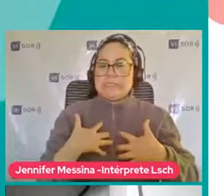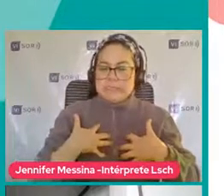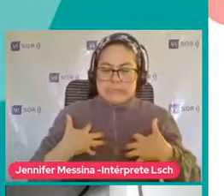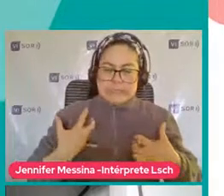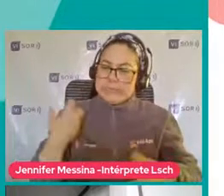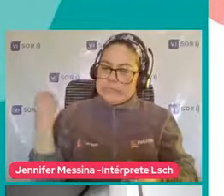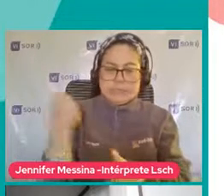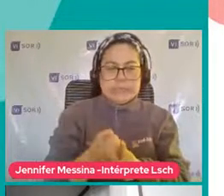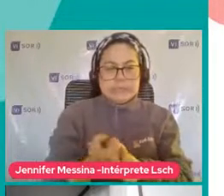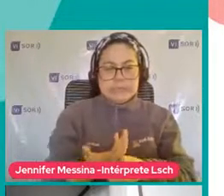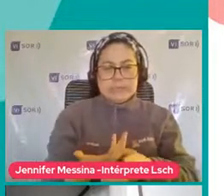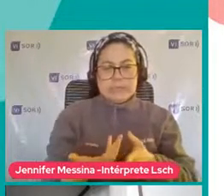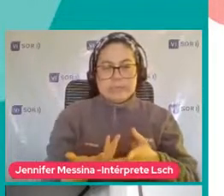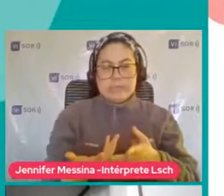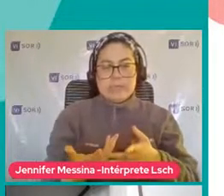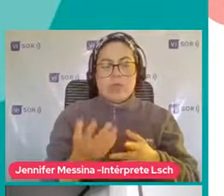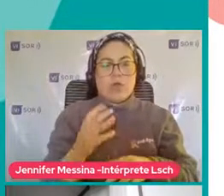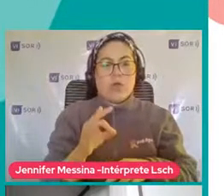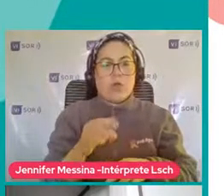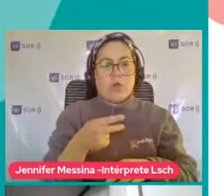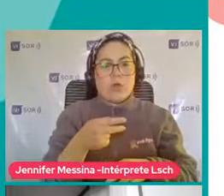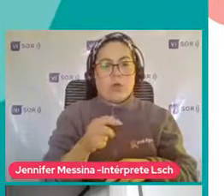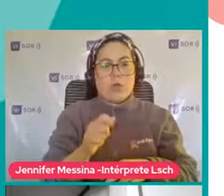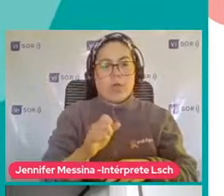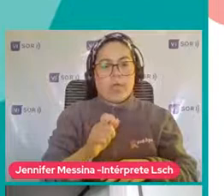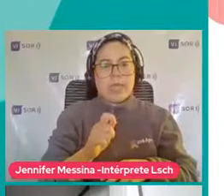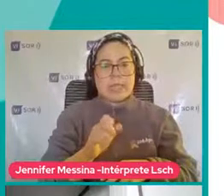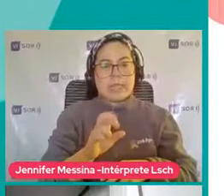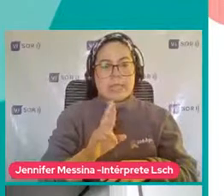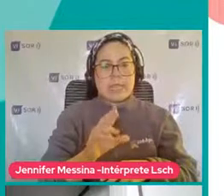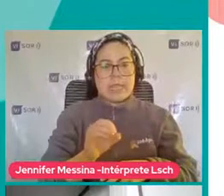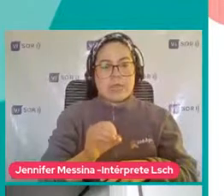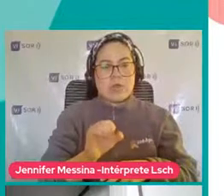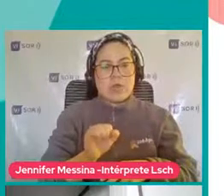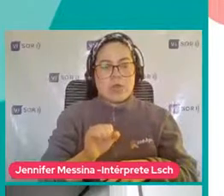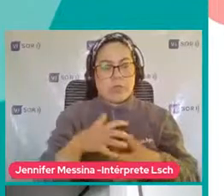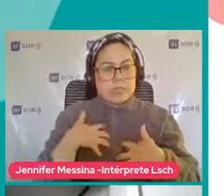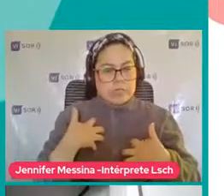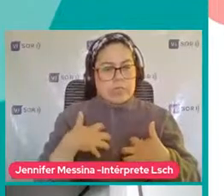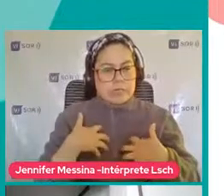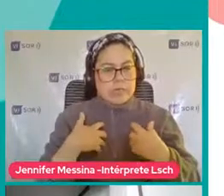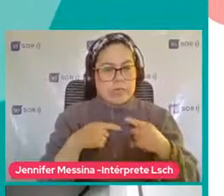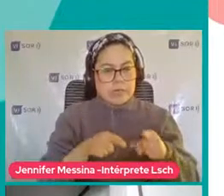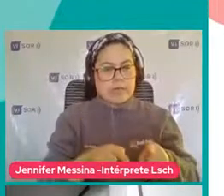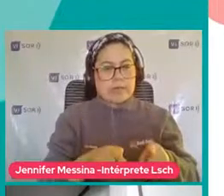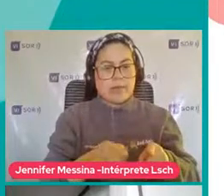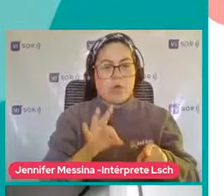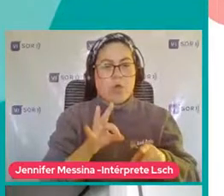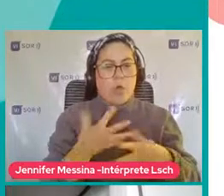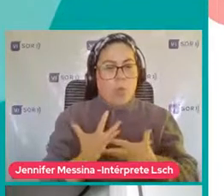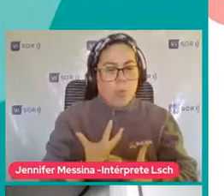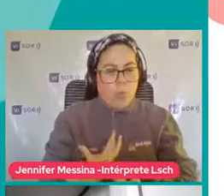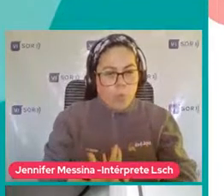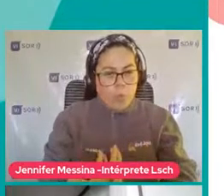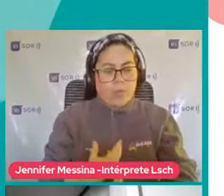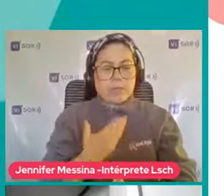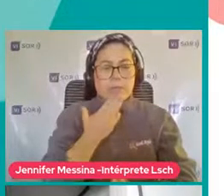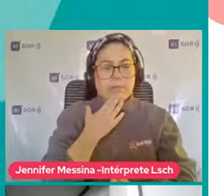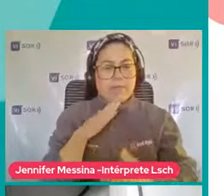O hetero Agresividad O signos De angustia También Varían En su Sistema Del humor